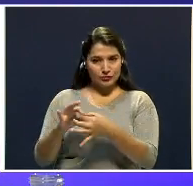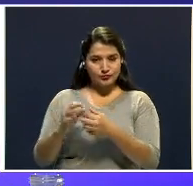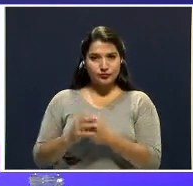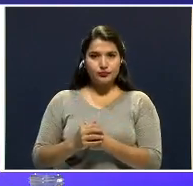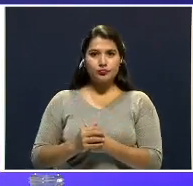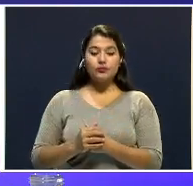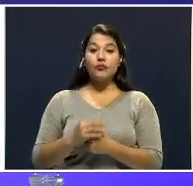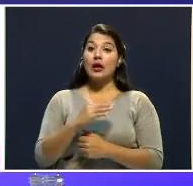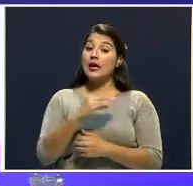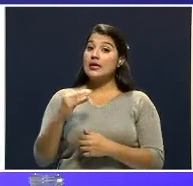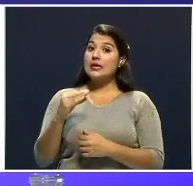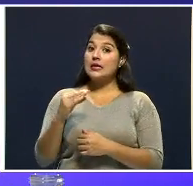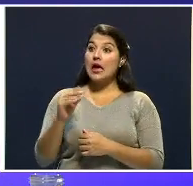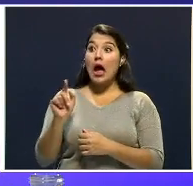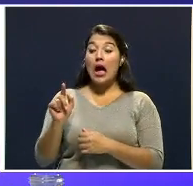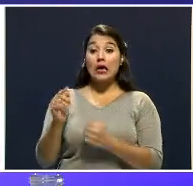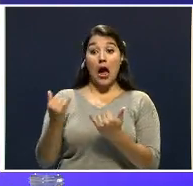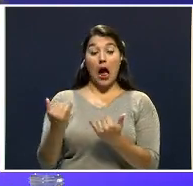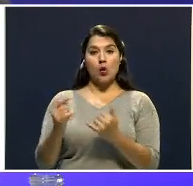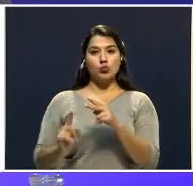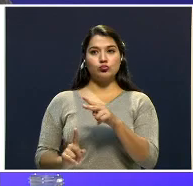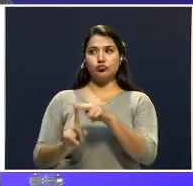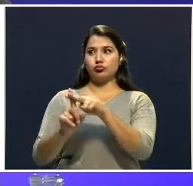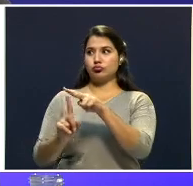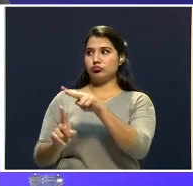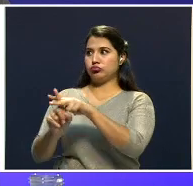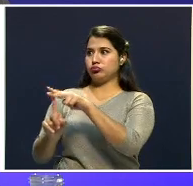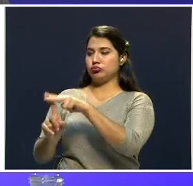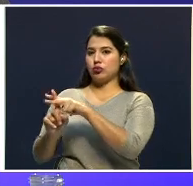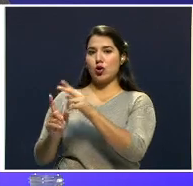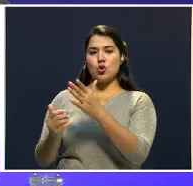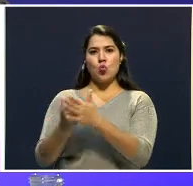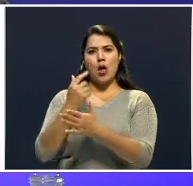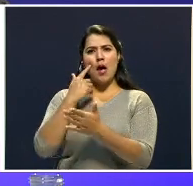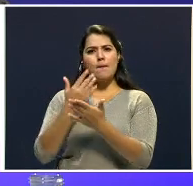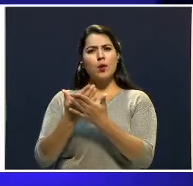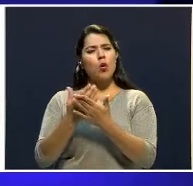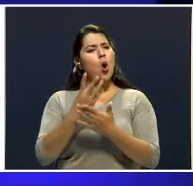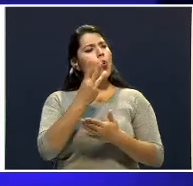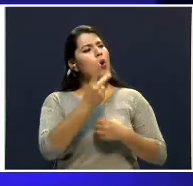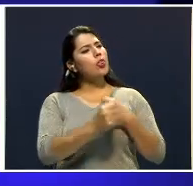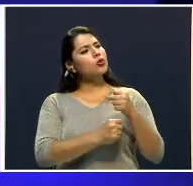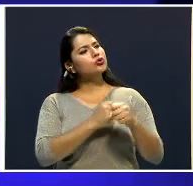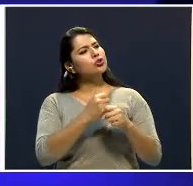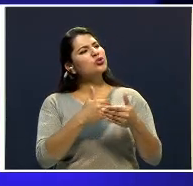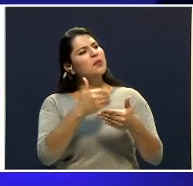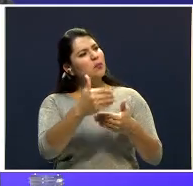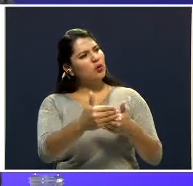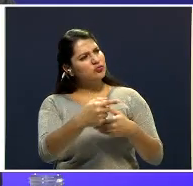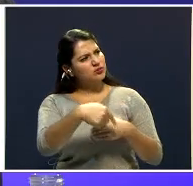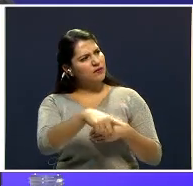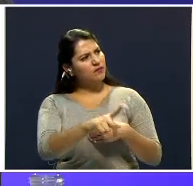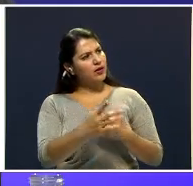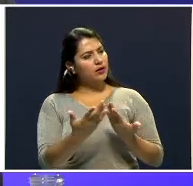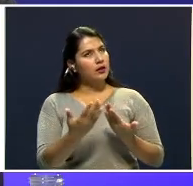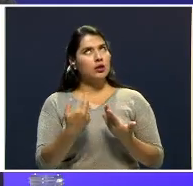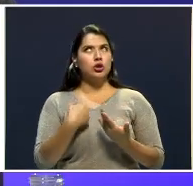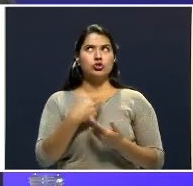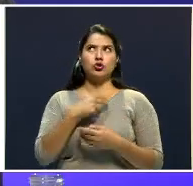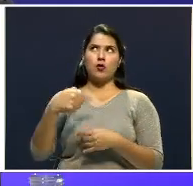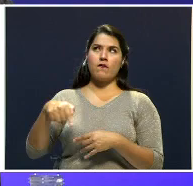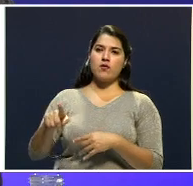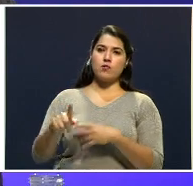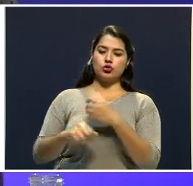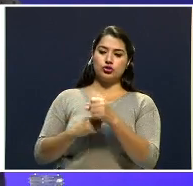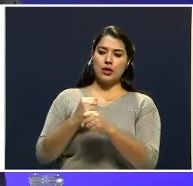Y ahí saltan ahora nuevos elementos. ¿Cuántos años después del crimen? Nosotros fuimos en el